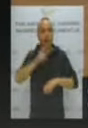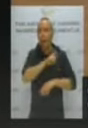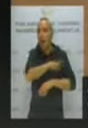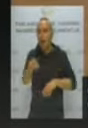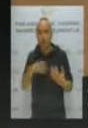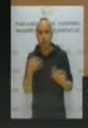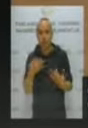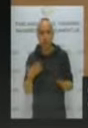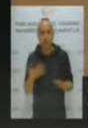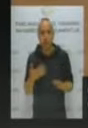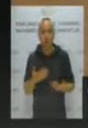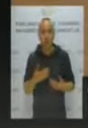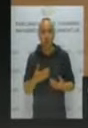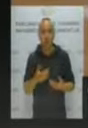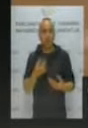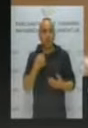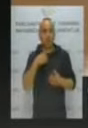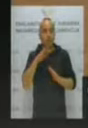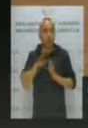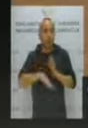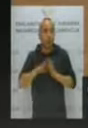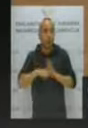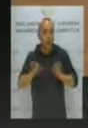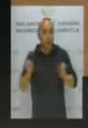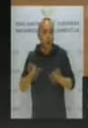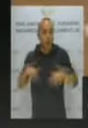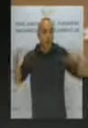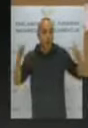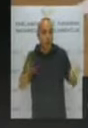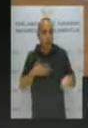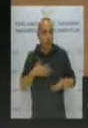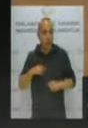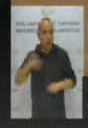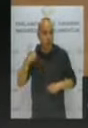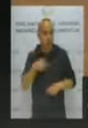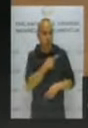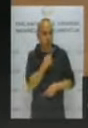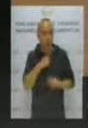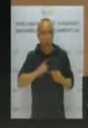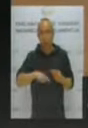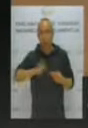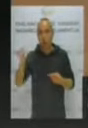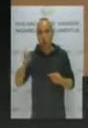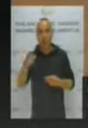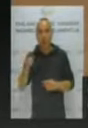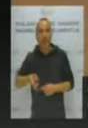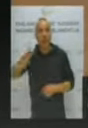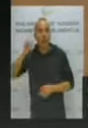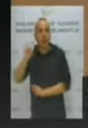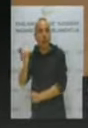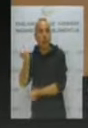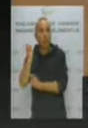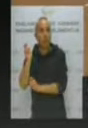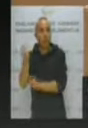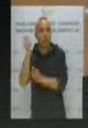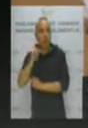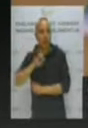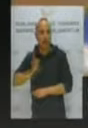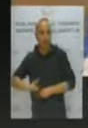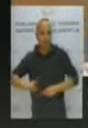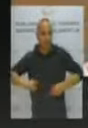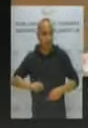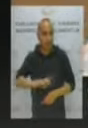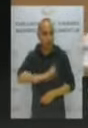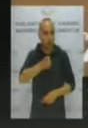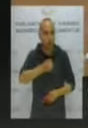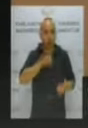estaba informando de un programa de magia en los hospitales, estaba informando sobre una iniciativa de pesca eléctrica, estaba informando sobre un